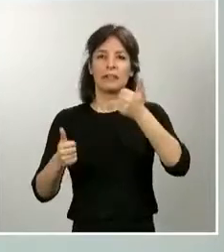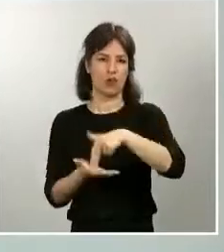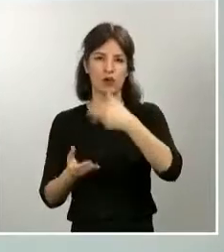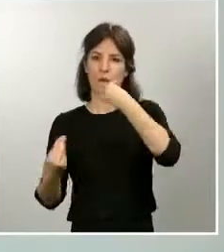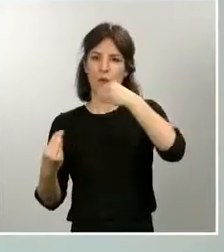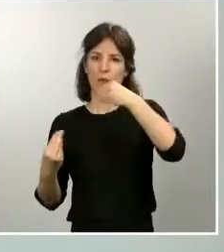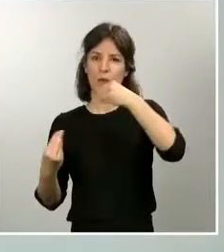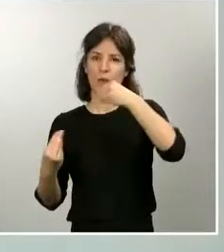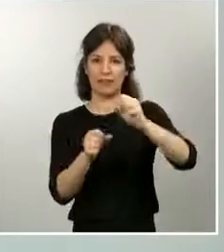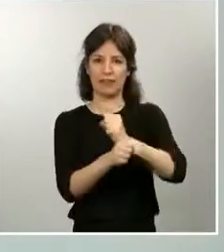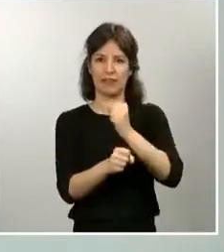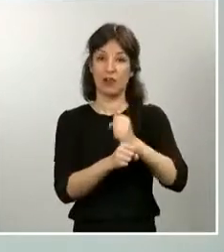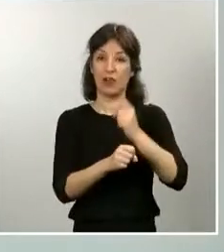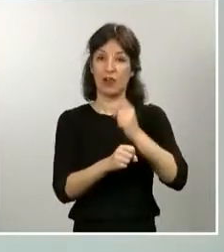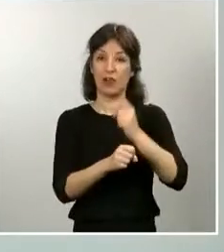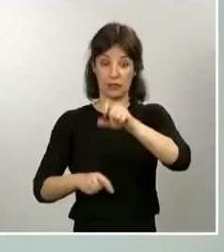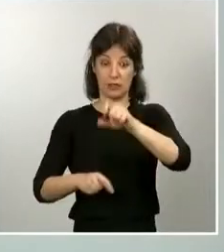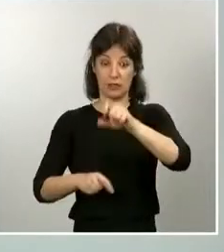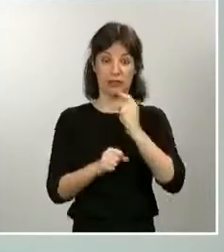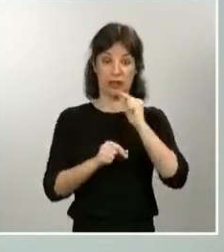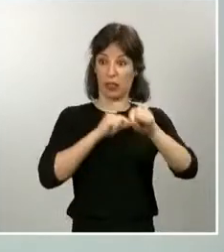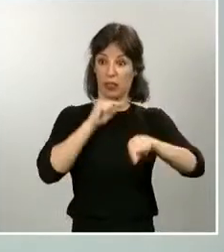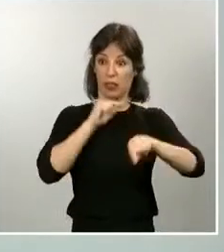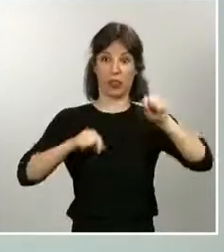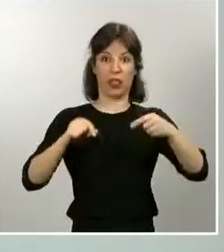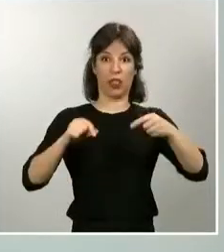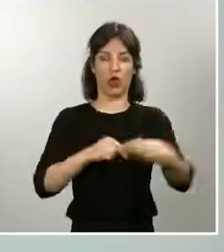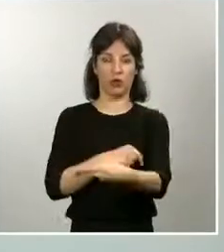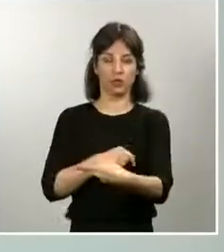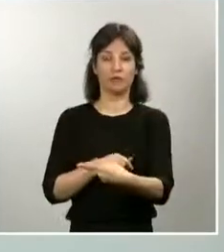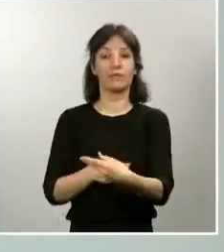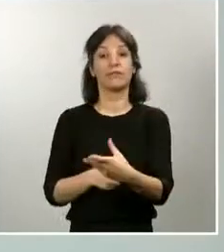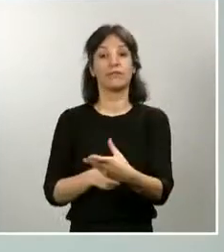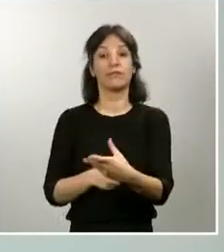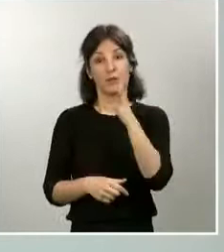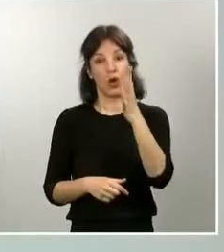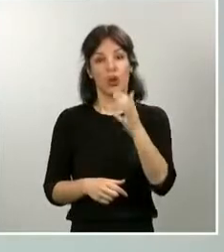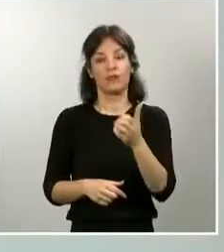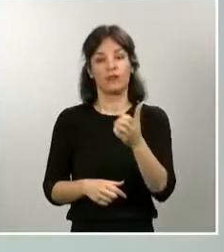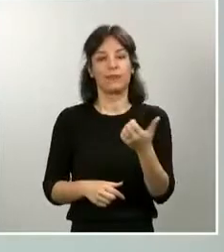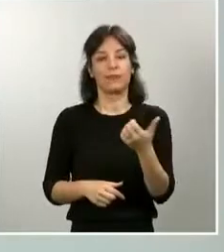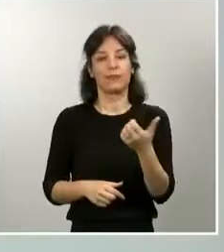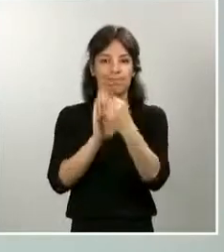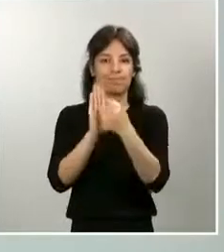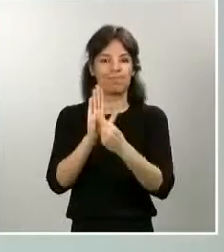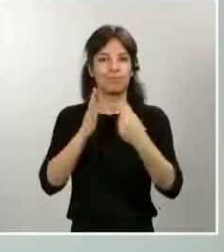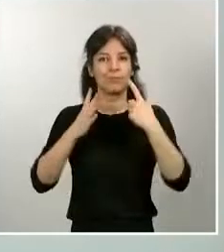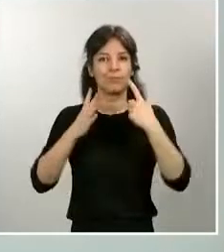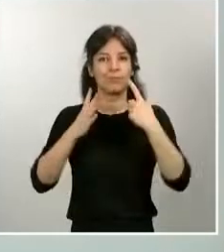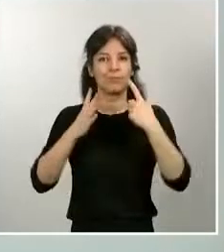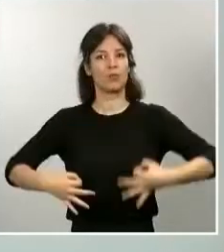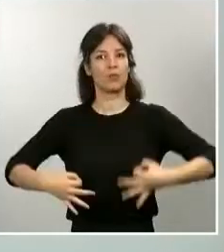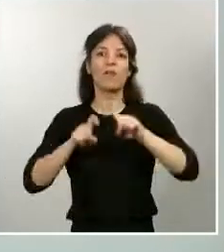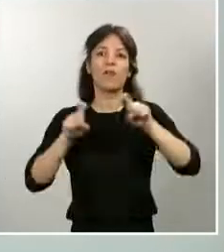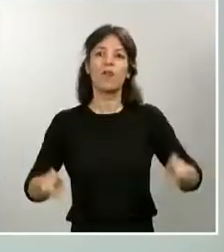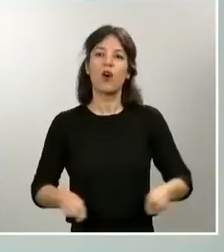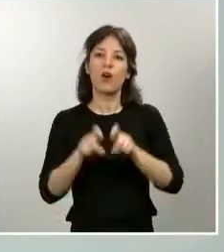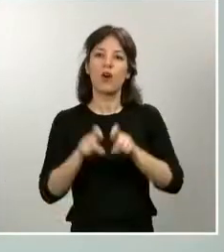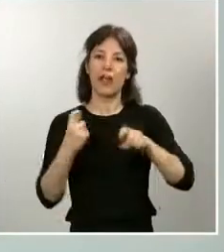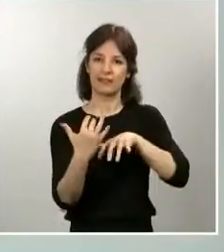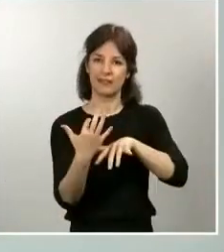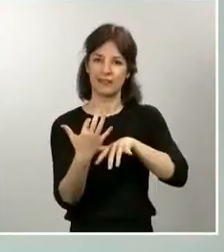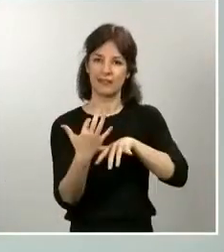entre sus empleados. Por tal motivo, se han tenido que implantar medidas de seguridad informática en tiempos muy